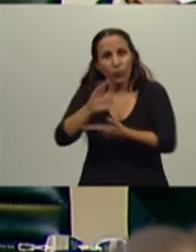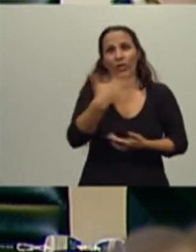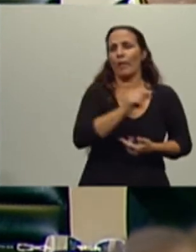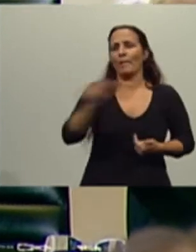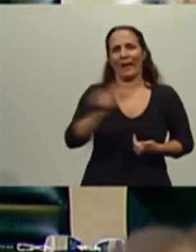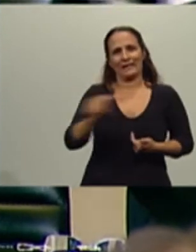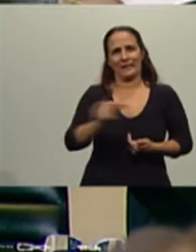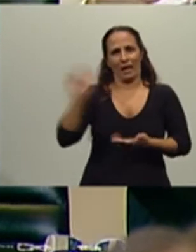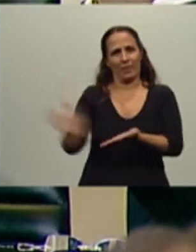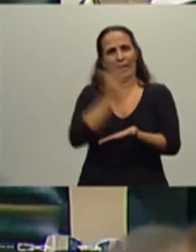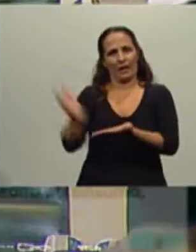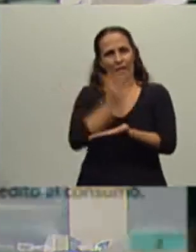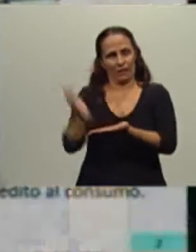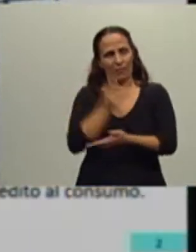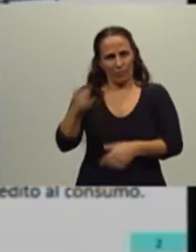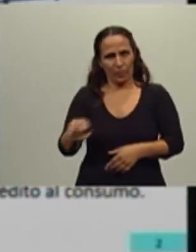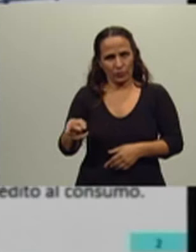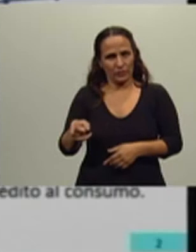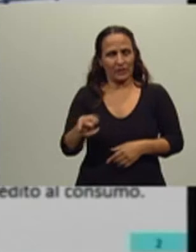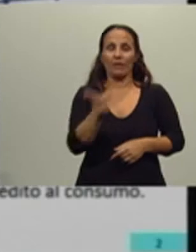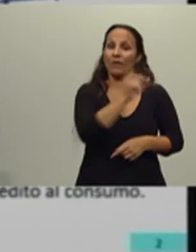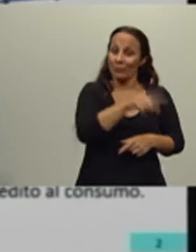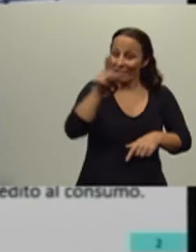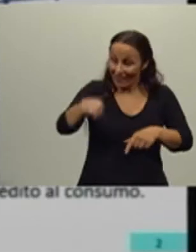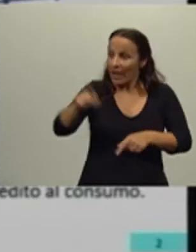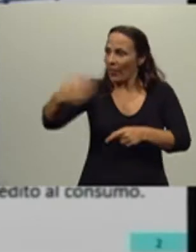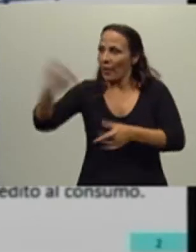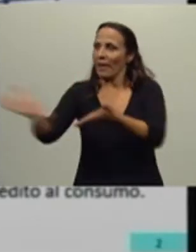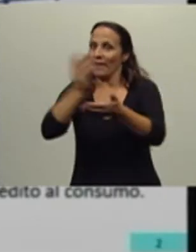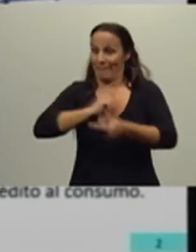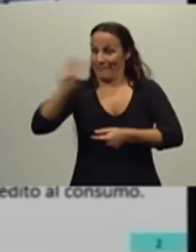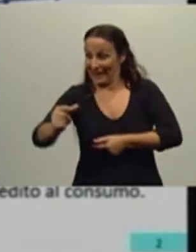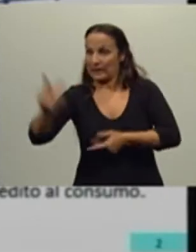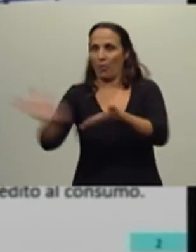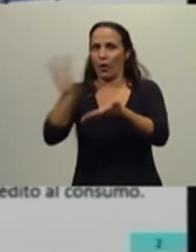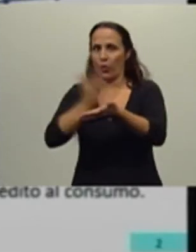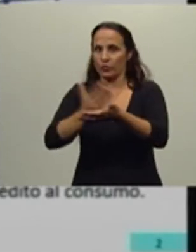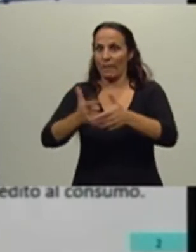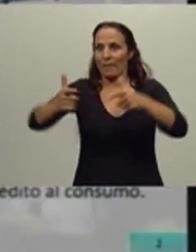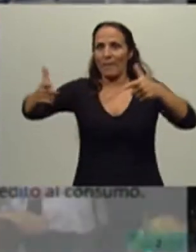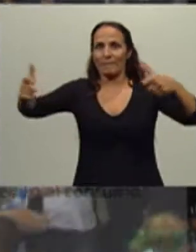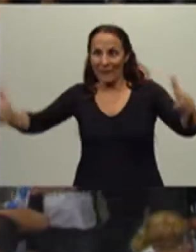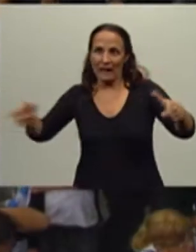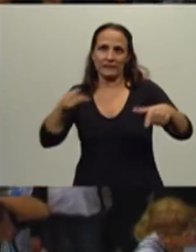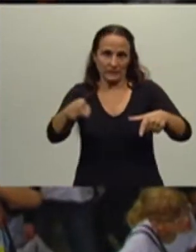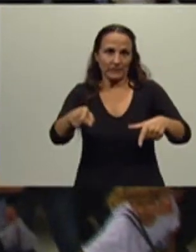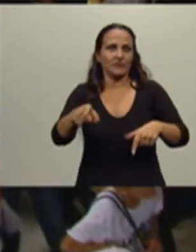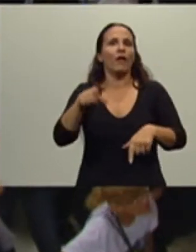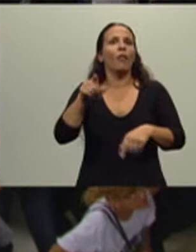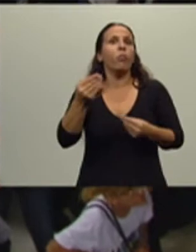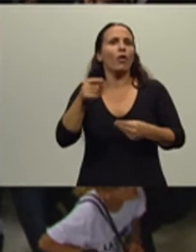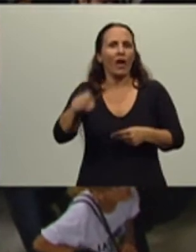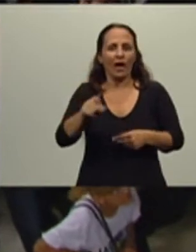al sector financiero, y a los productores tienen que producir más porque tienen asegurado el consumo por un modelo que ha